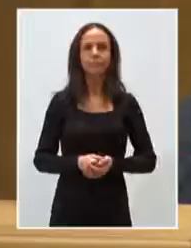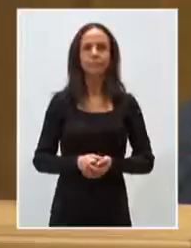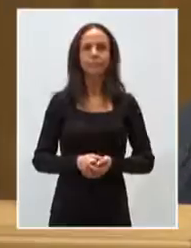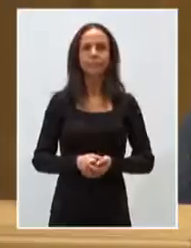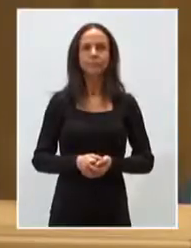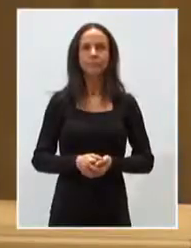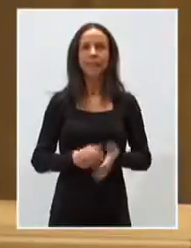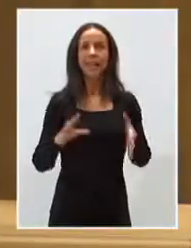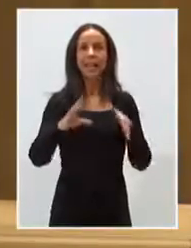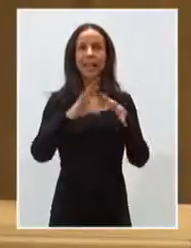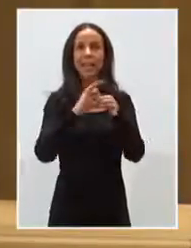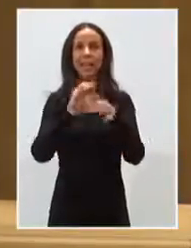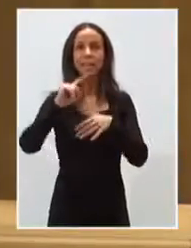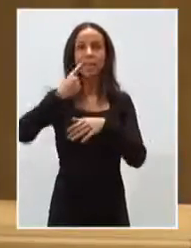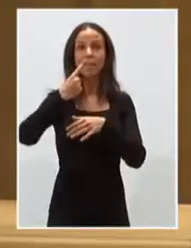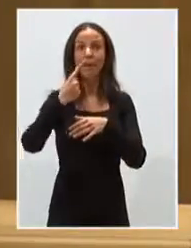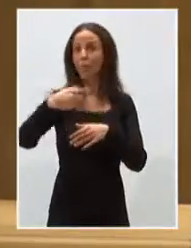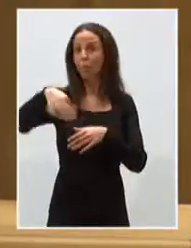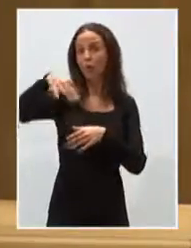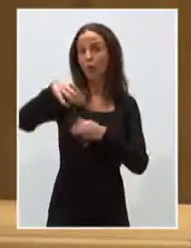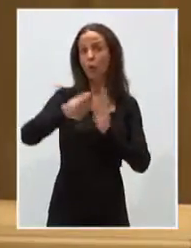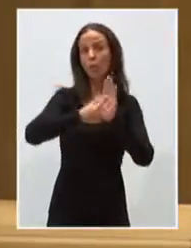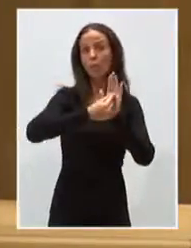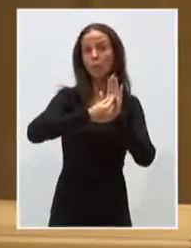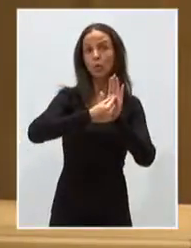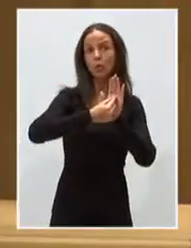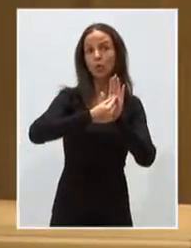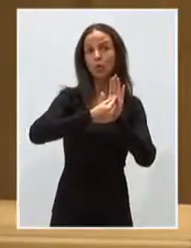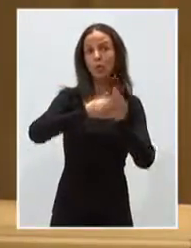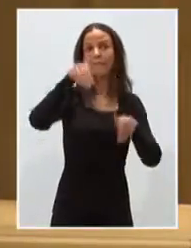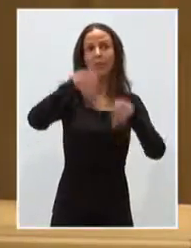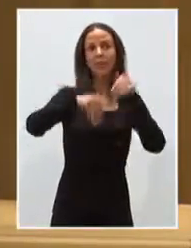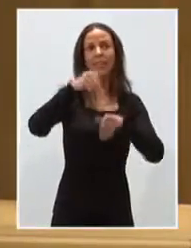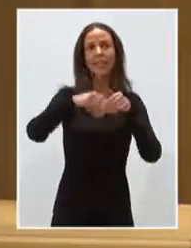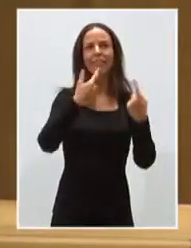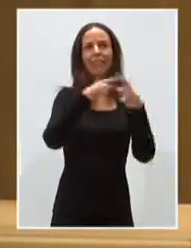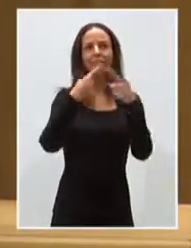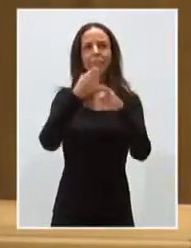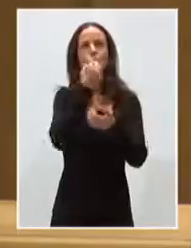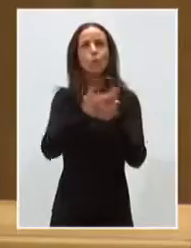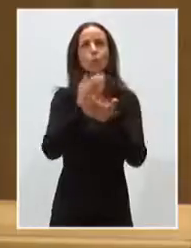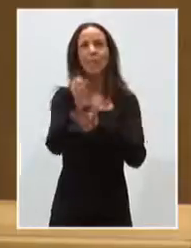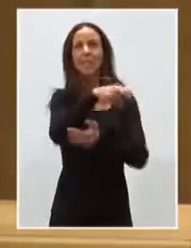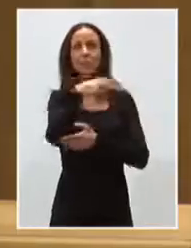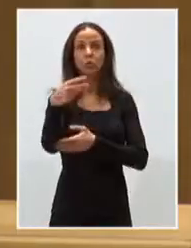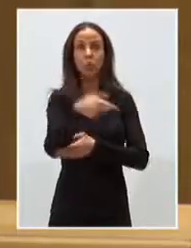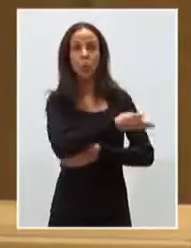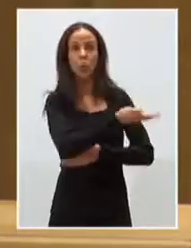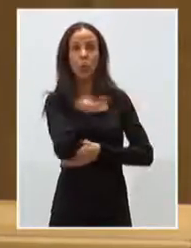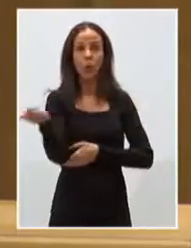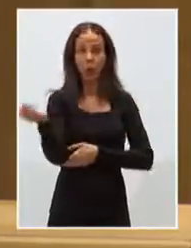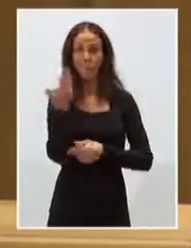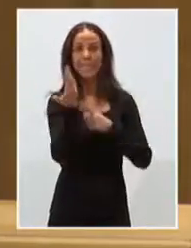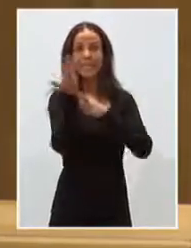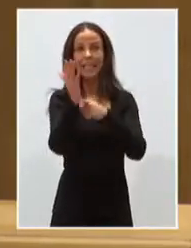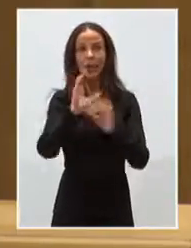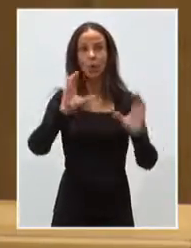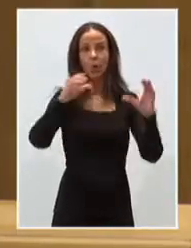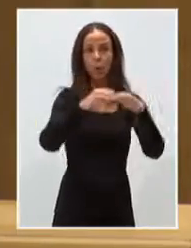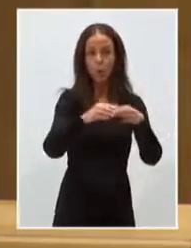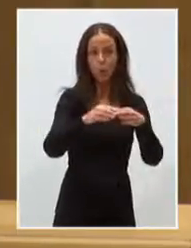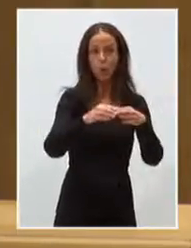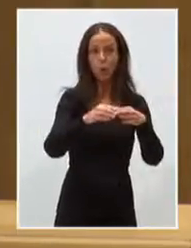En relación con el primer y único punto de la orden del día, se somete a votación las diferentes propuestas de resolución presentadas por los grupos